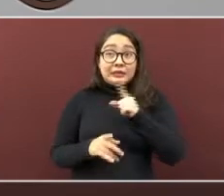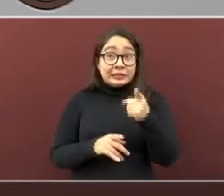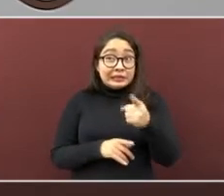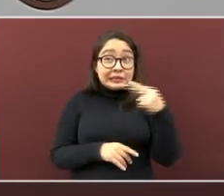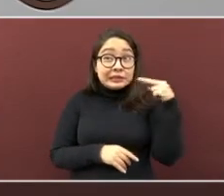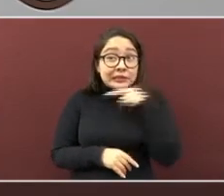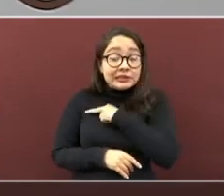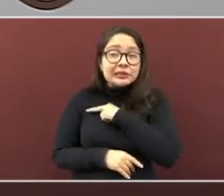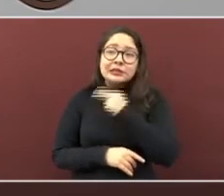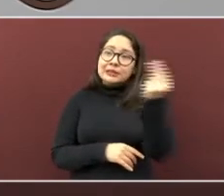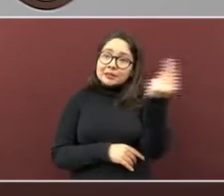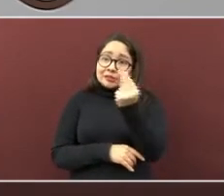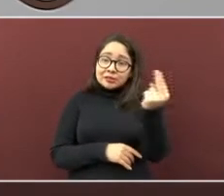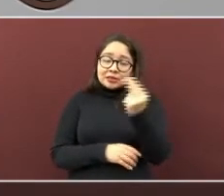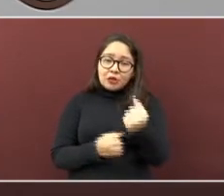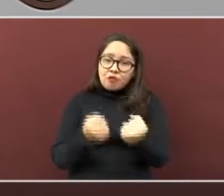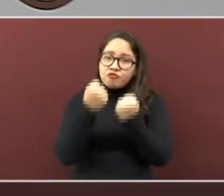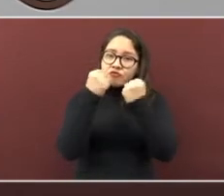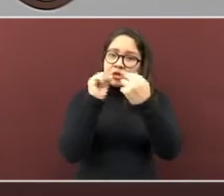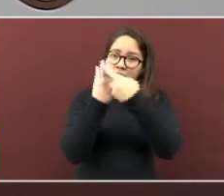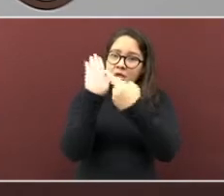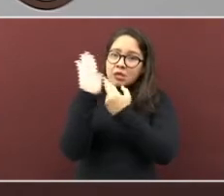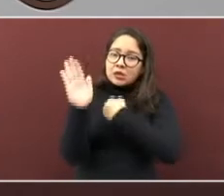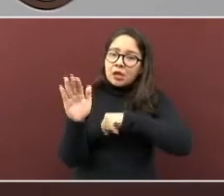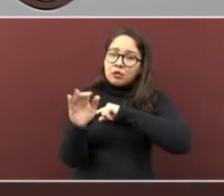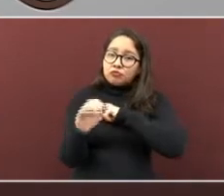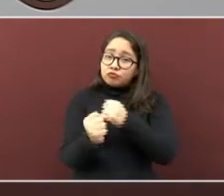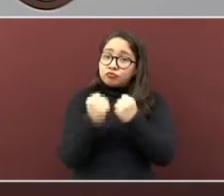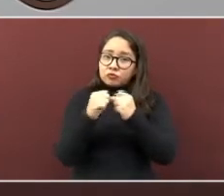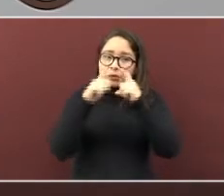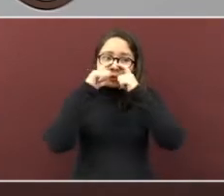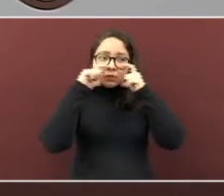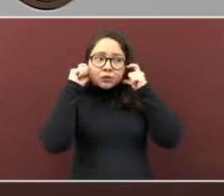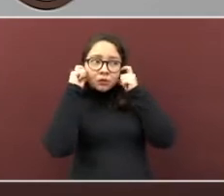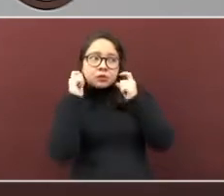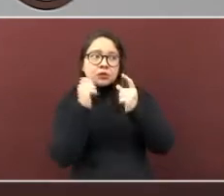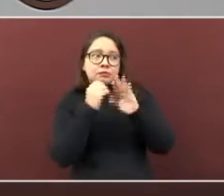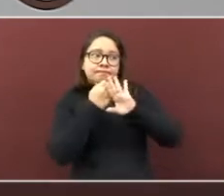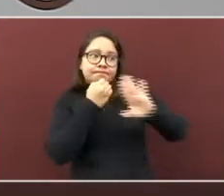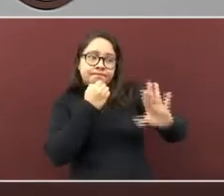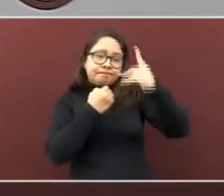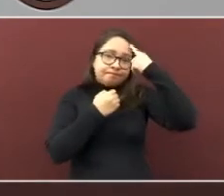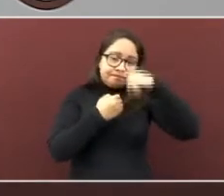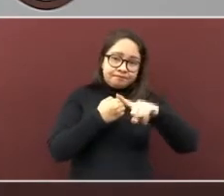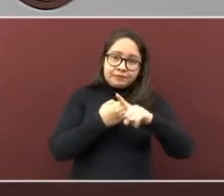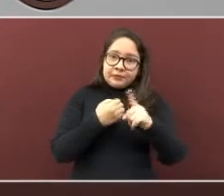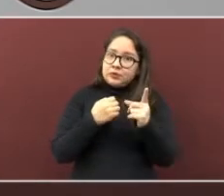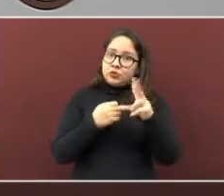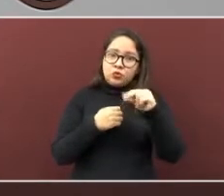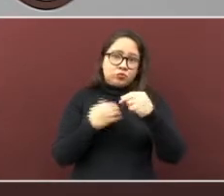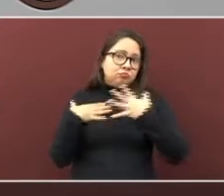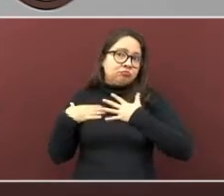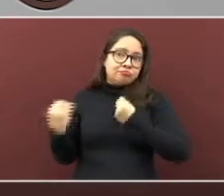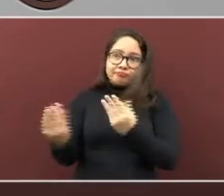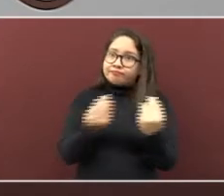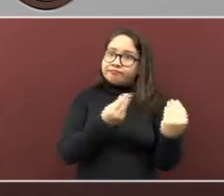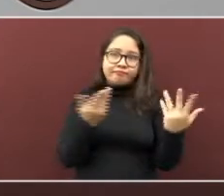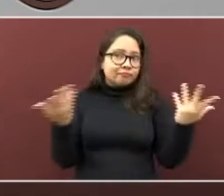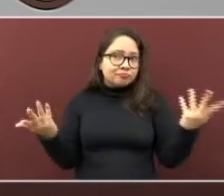hay que reforzar las medidas sanitarias para no contagiar a nadie más.